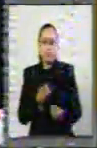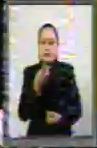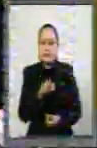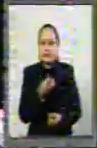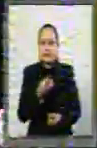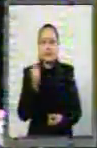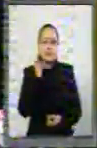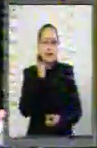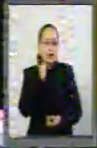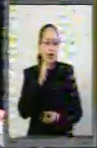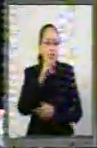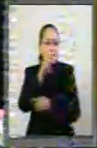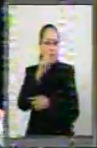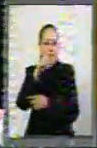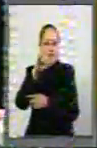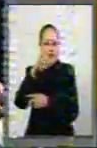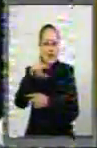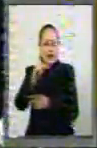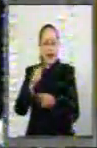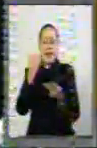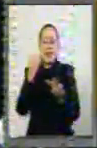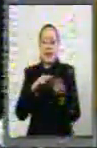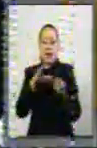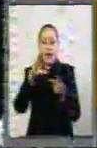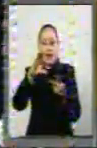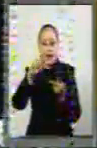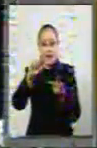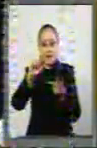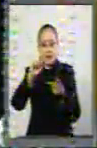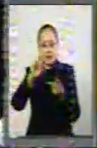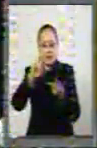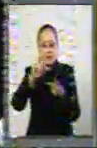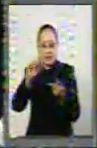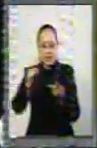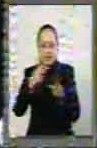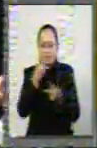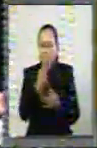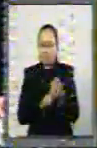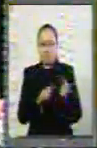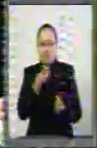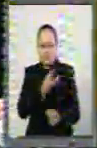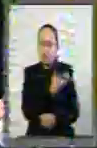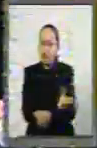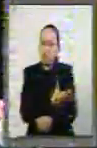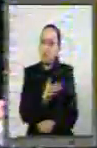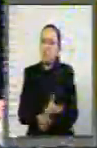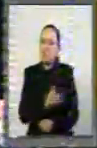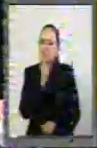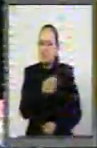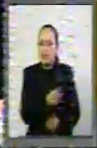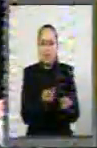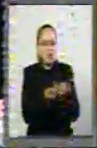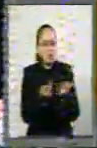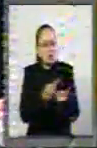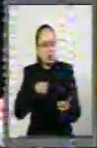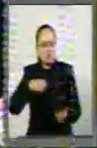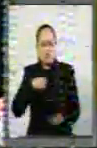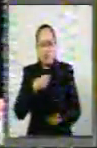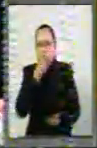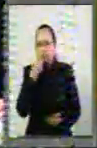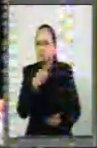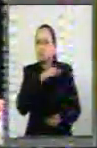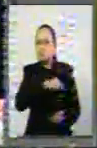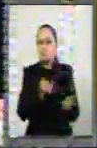senadora Padierna como el senador Casillas efectivamente es una compañera que se ha ganado nuestro cariño porque